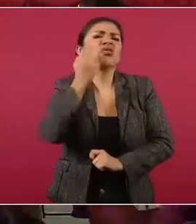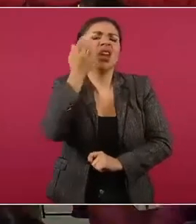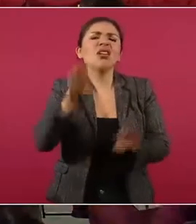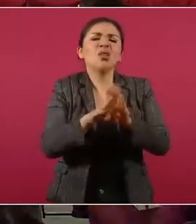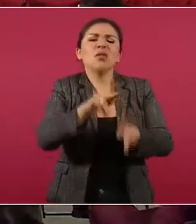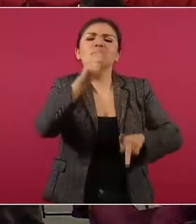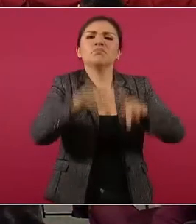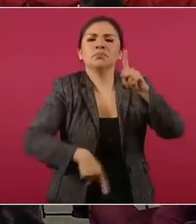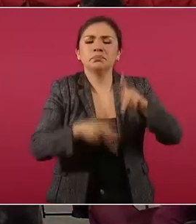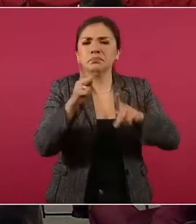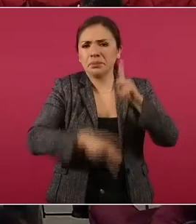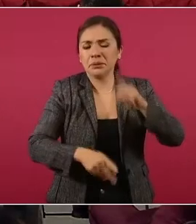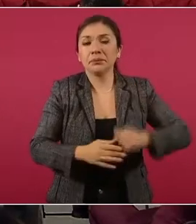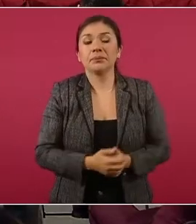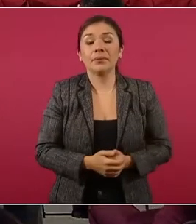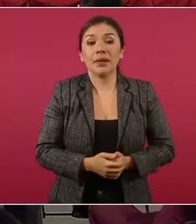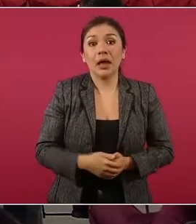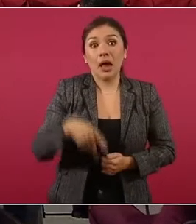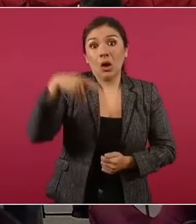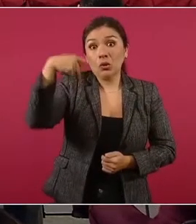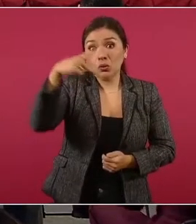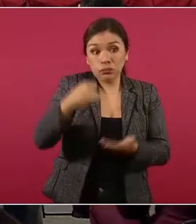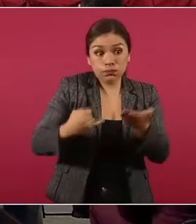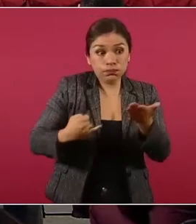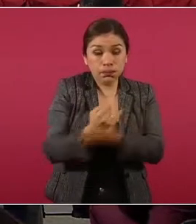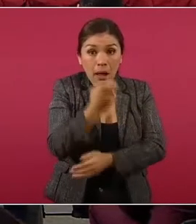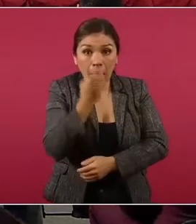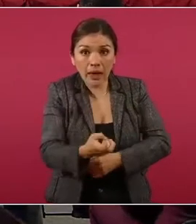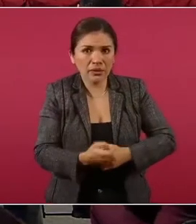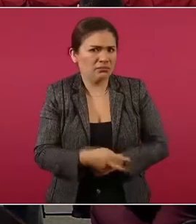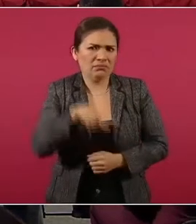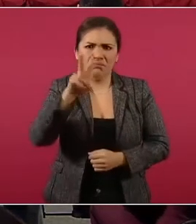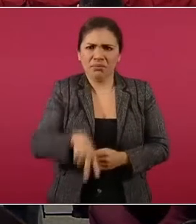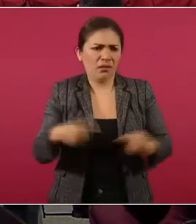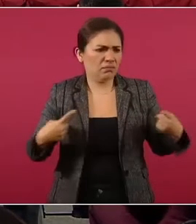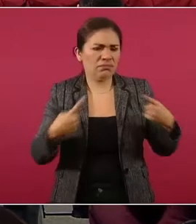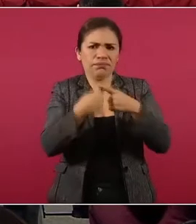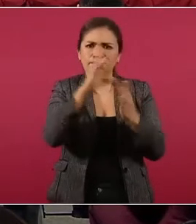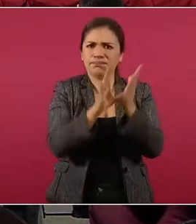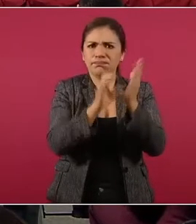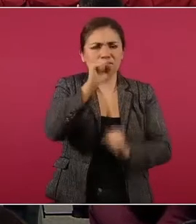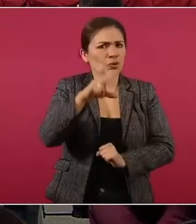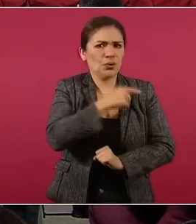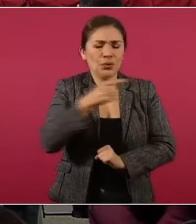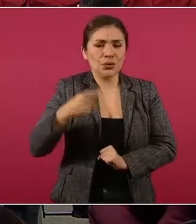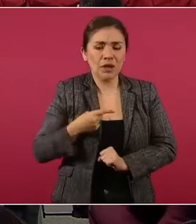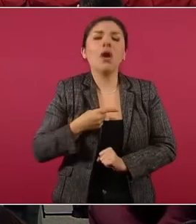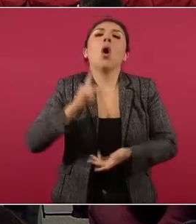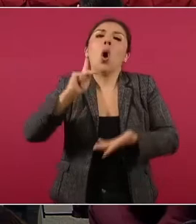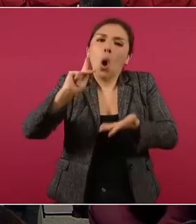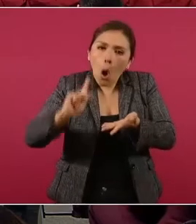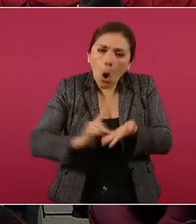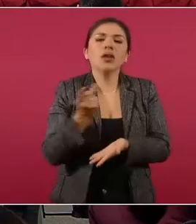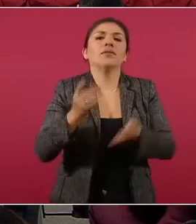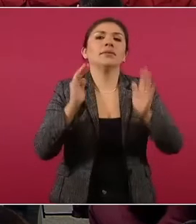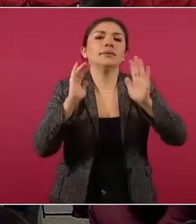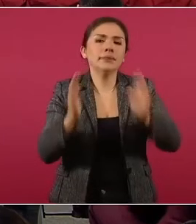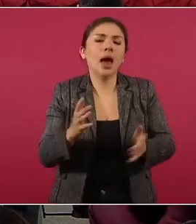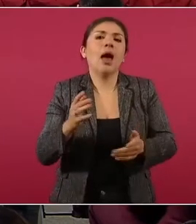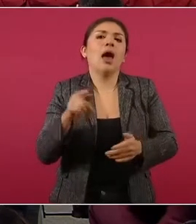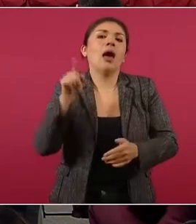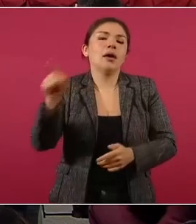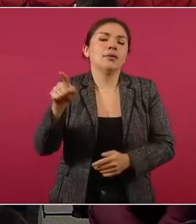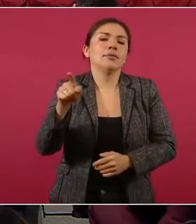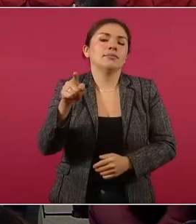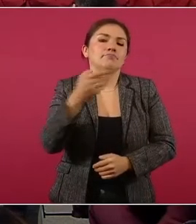Esta resolución, a todas luces inconstitucional, ya fue recurrida nuevamente por el